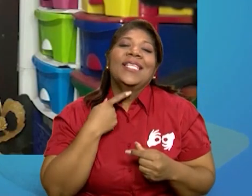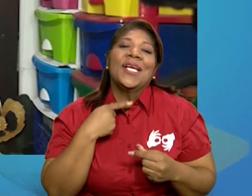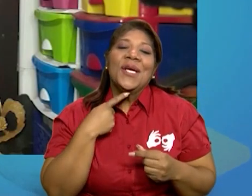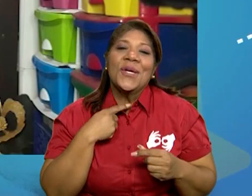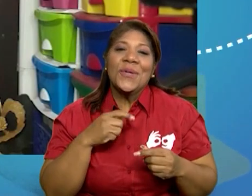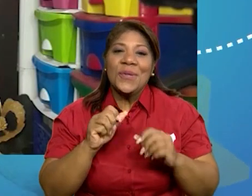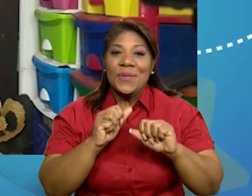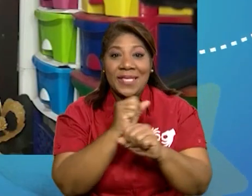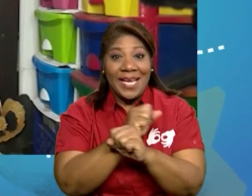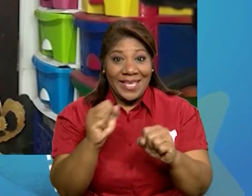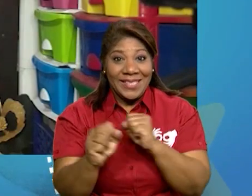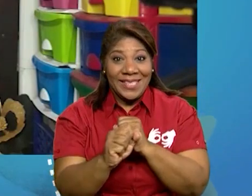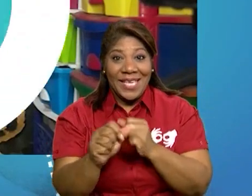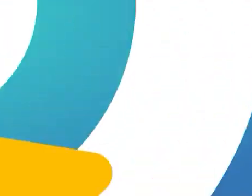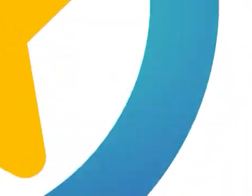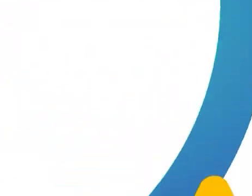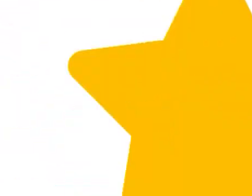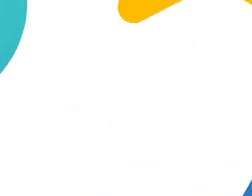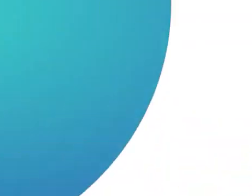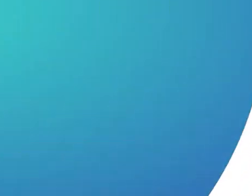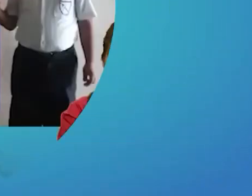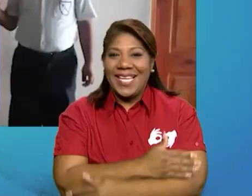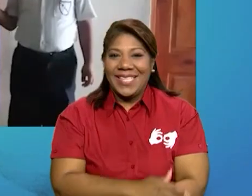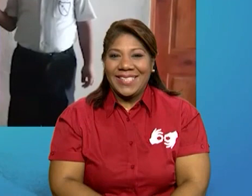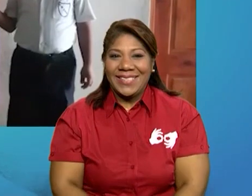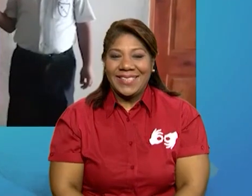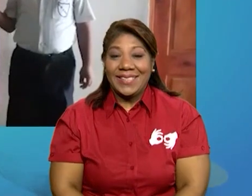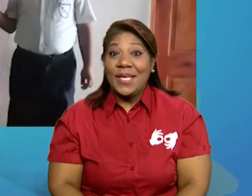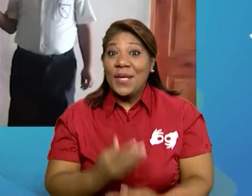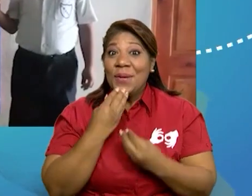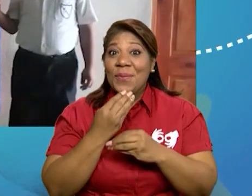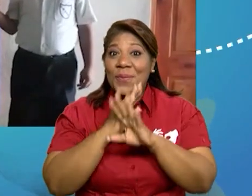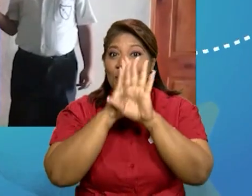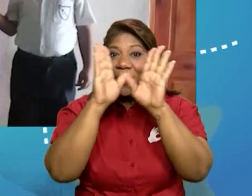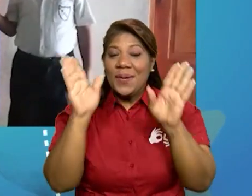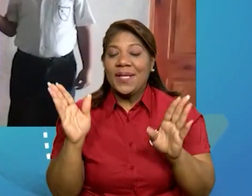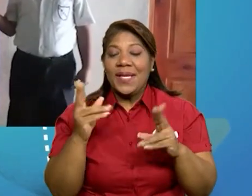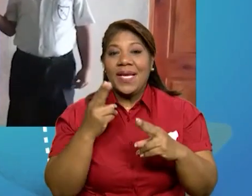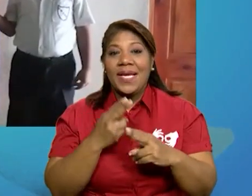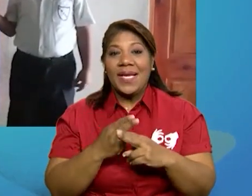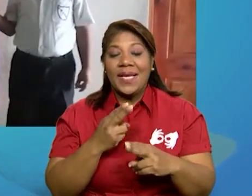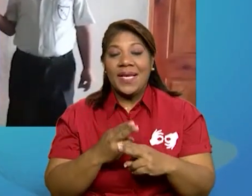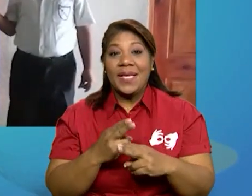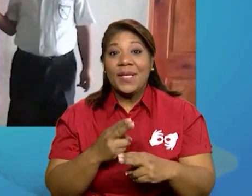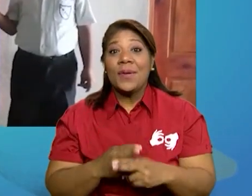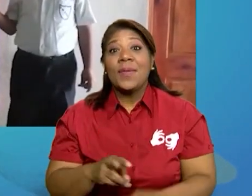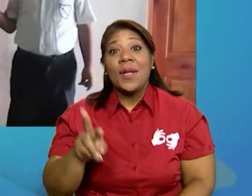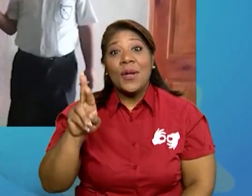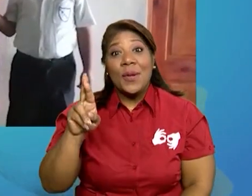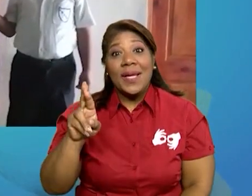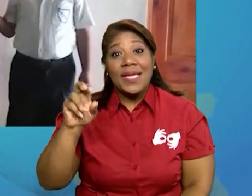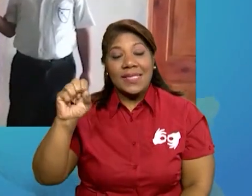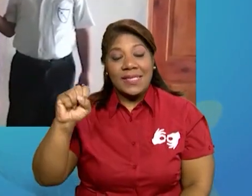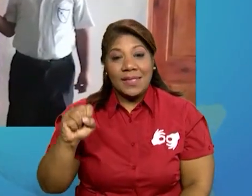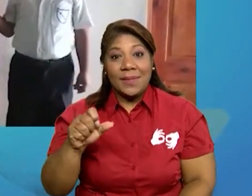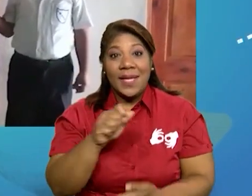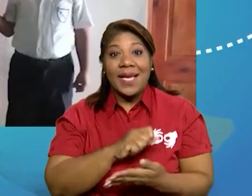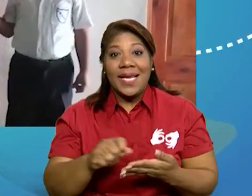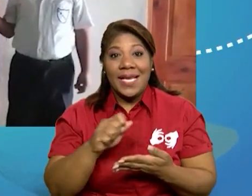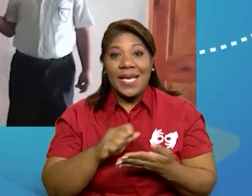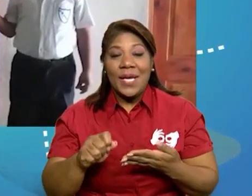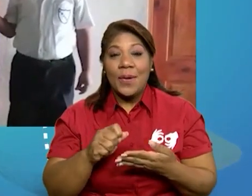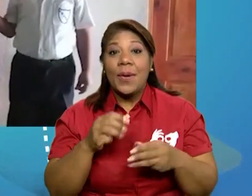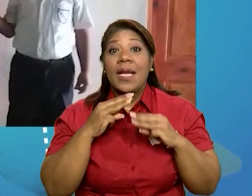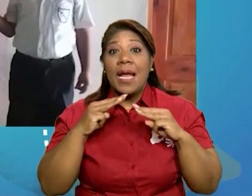en el aula escolar. Felicidades, Panamá. Buenos días, mi nombre es Royney S. Santa María Cortés. Estudio en la Escuela